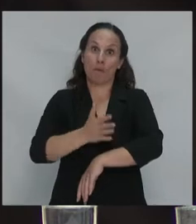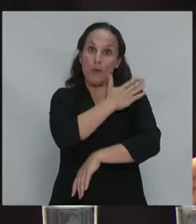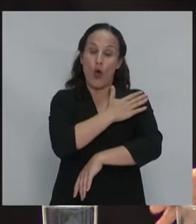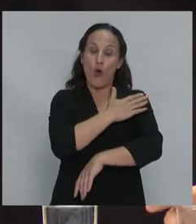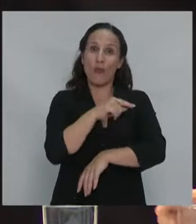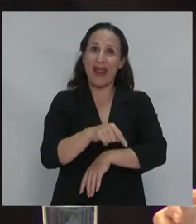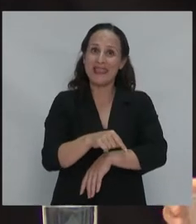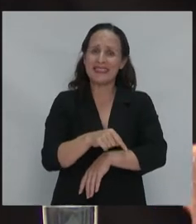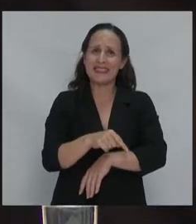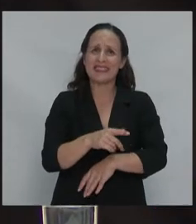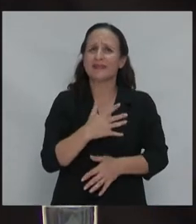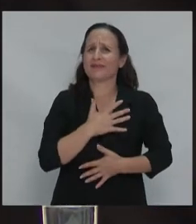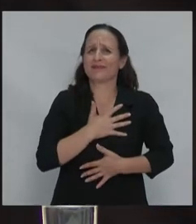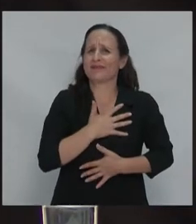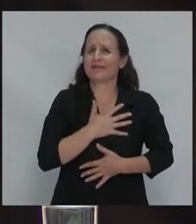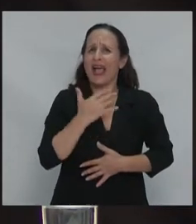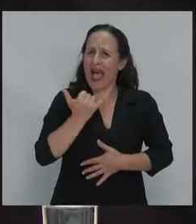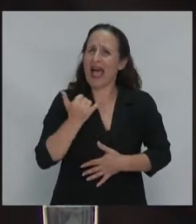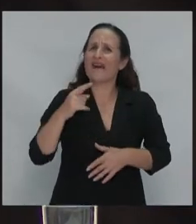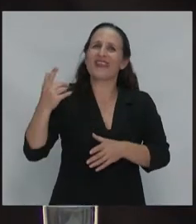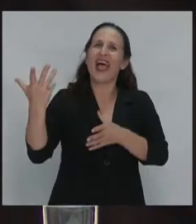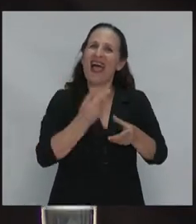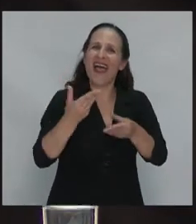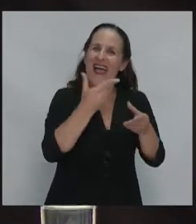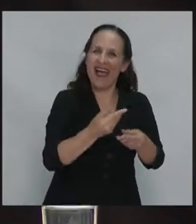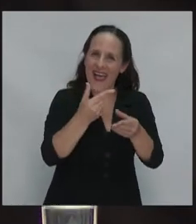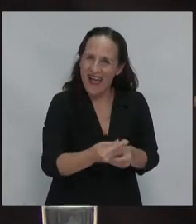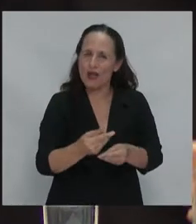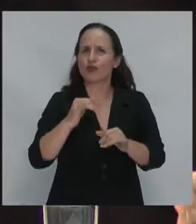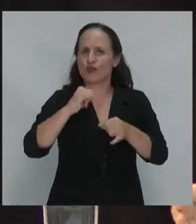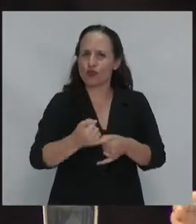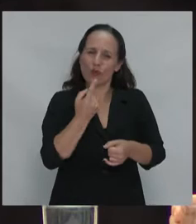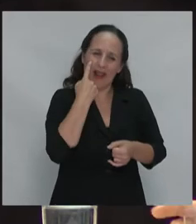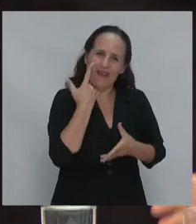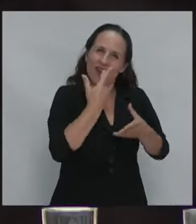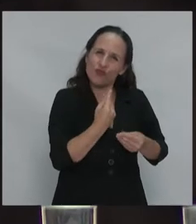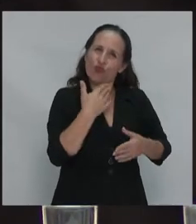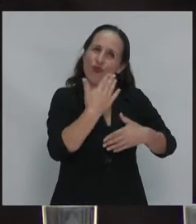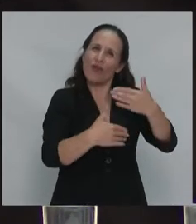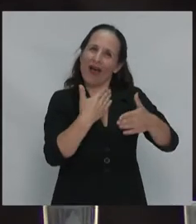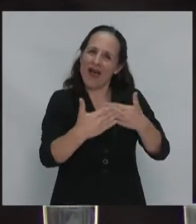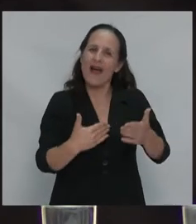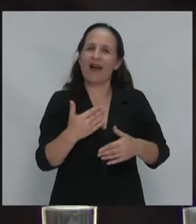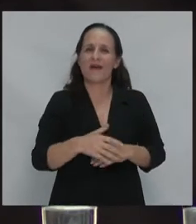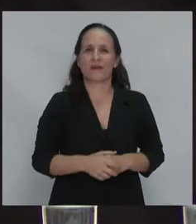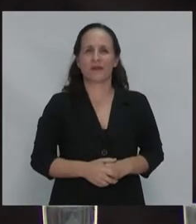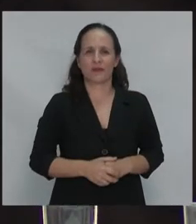tenían espacios de solidaridad estrategias de sobrevivencia que tenían los pobres